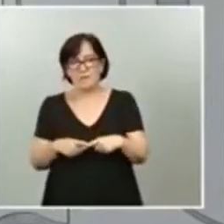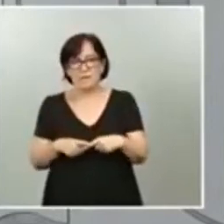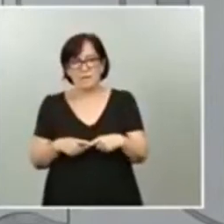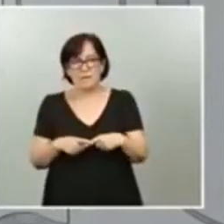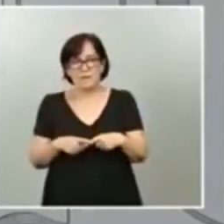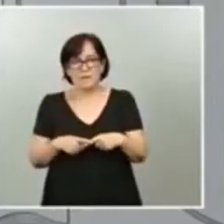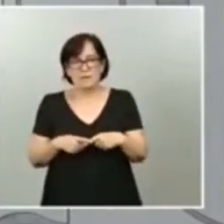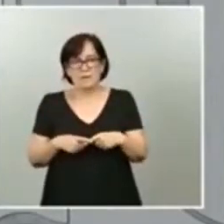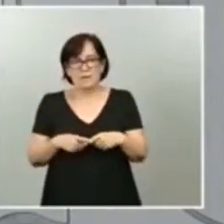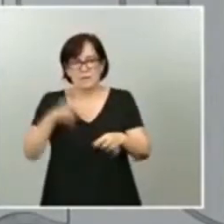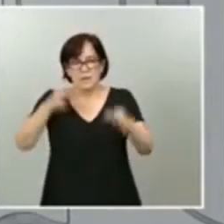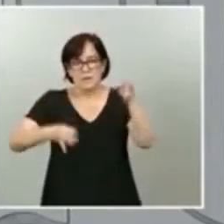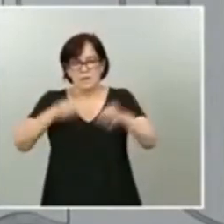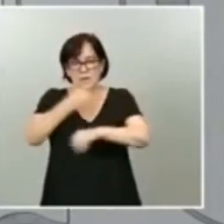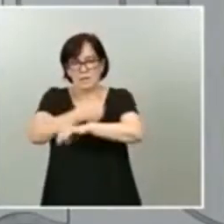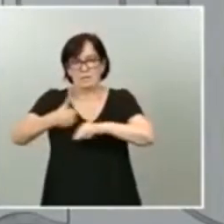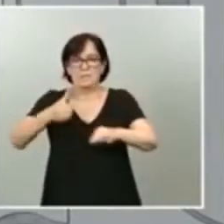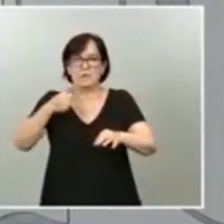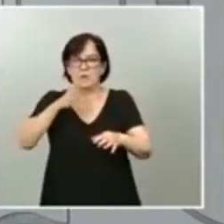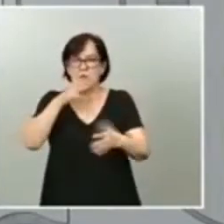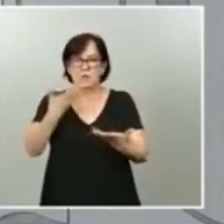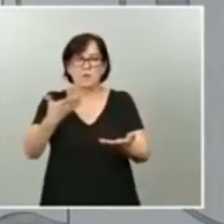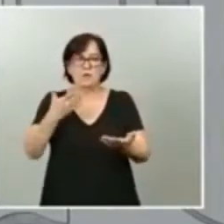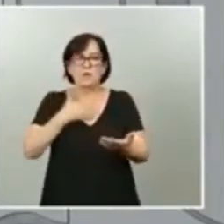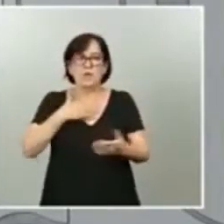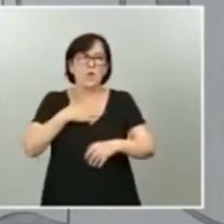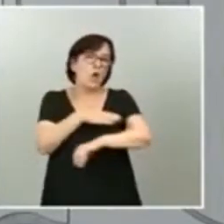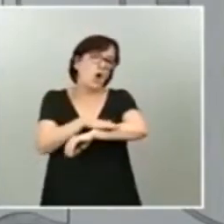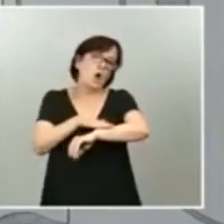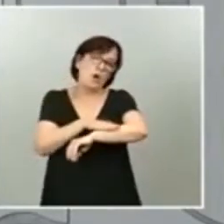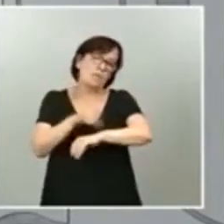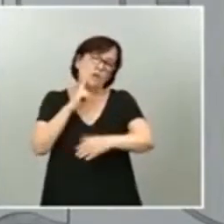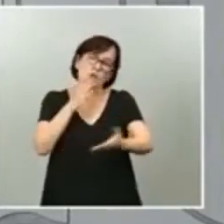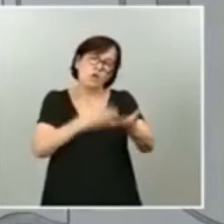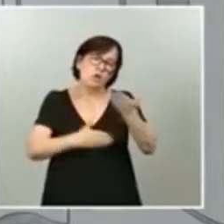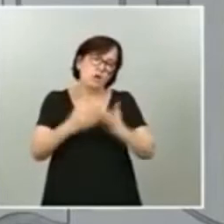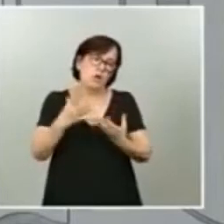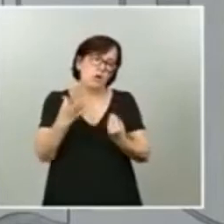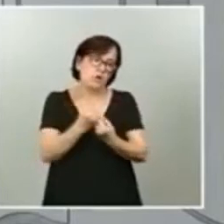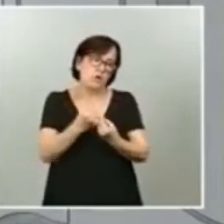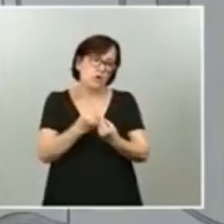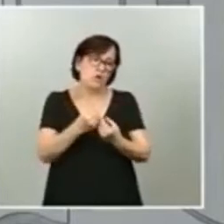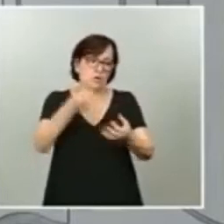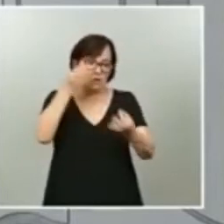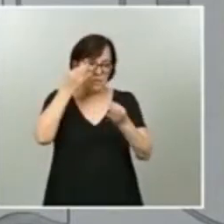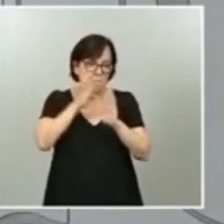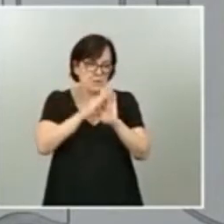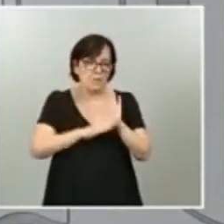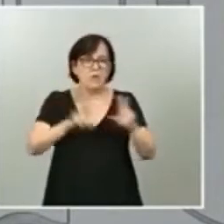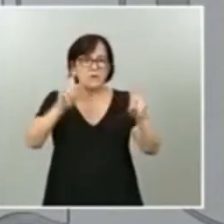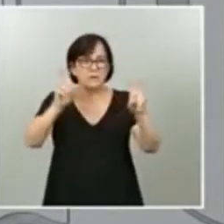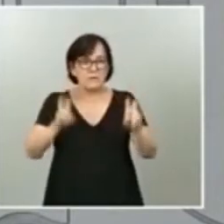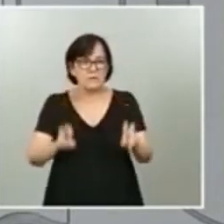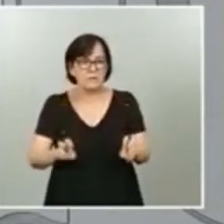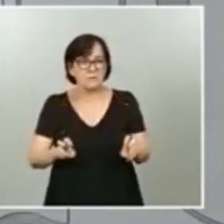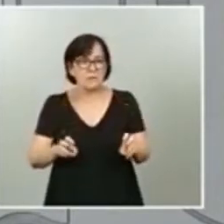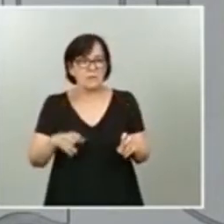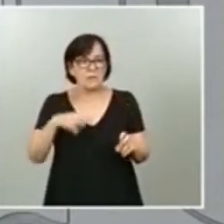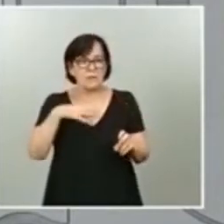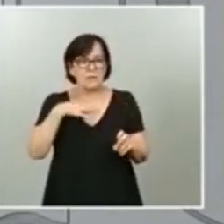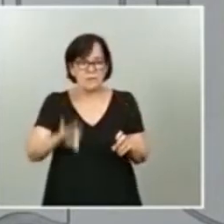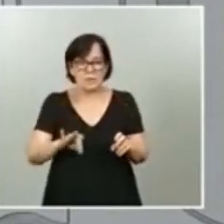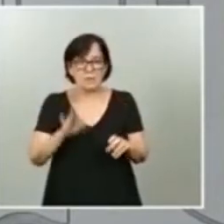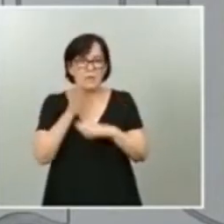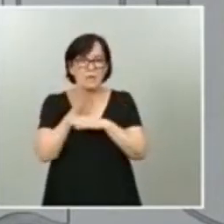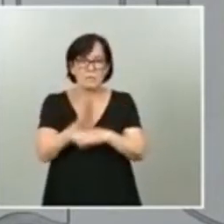tribunales de justicia. En ese sentido, el Gobierno colaborará con todos los requerimientos, con todas las cuestiones que se le puedan plantear desde